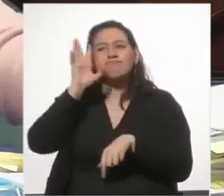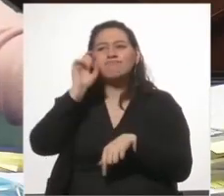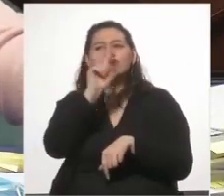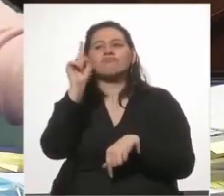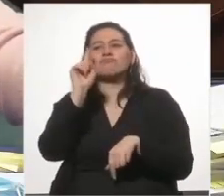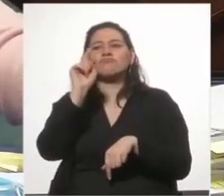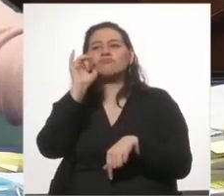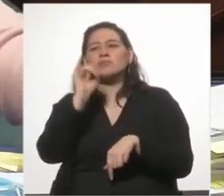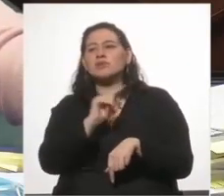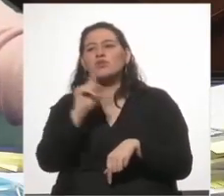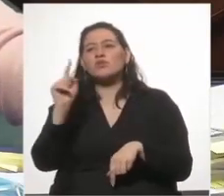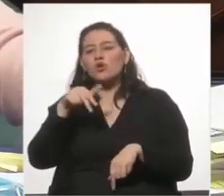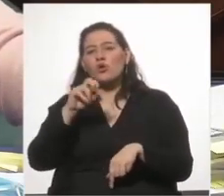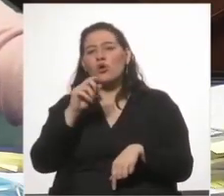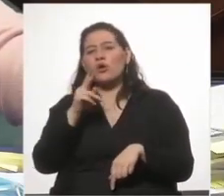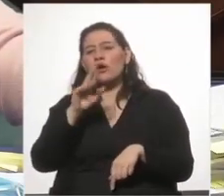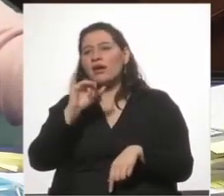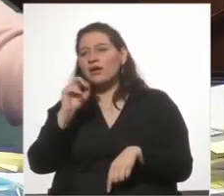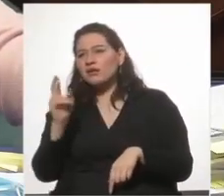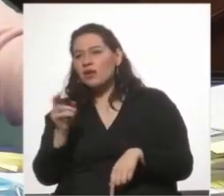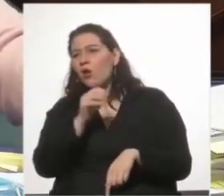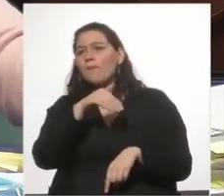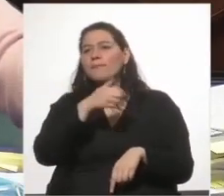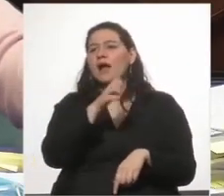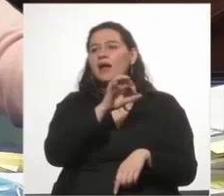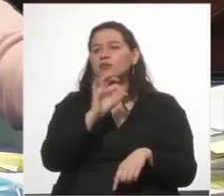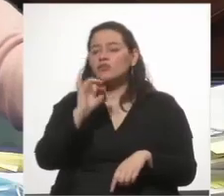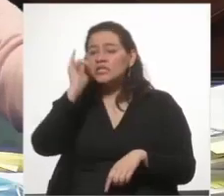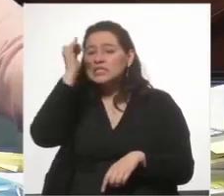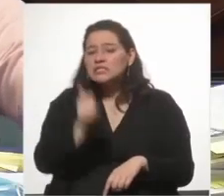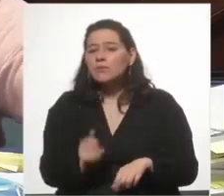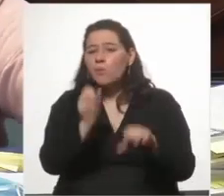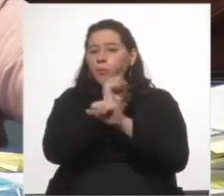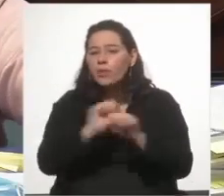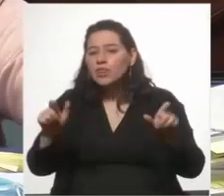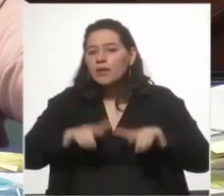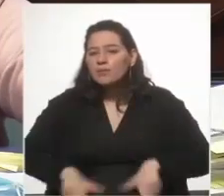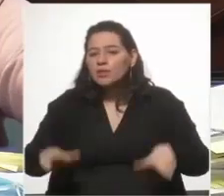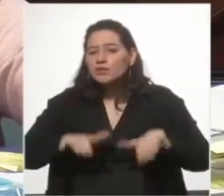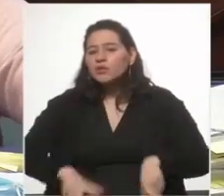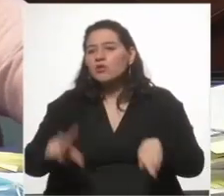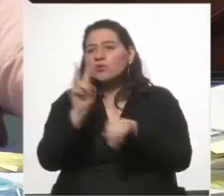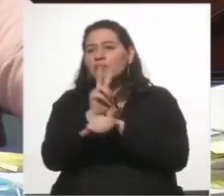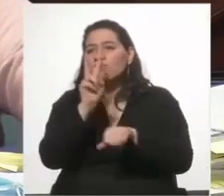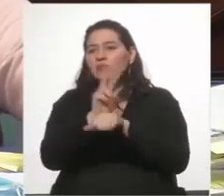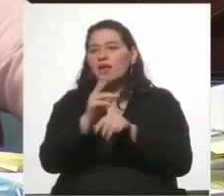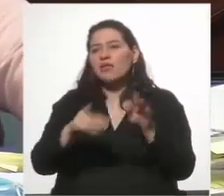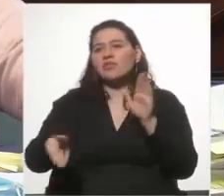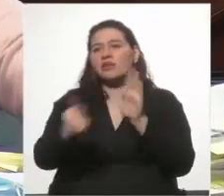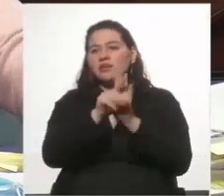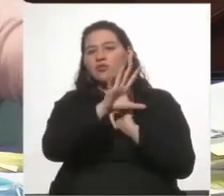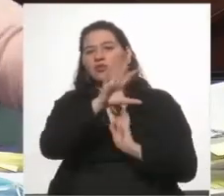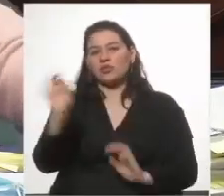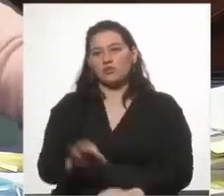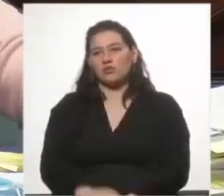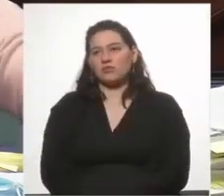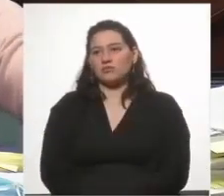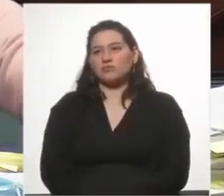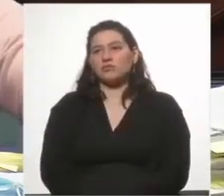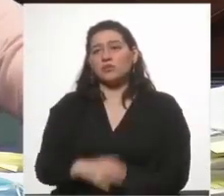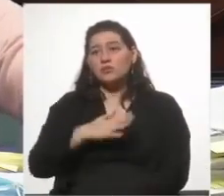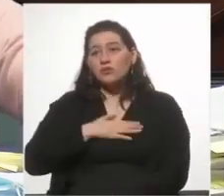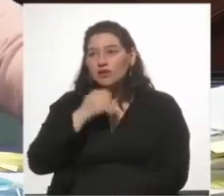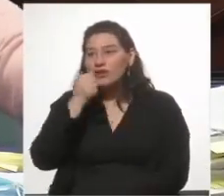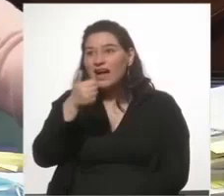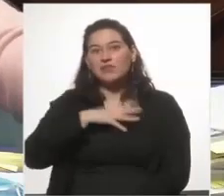comparece Nogueira cuando comparece Maeso si se aplica al ministerio de defensa el decreto 500 yo